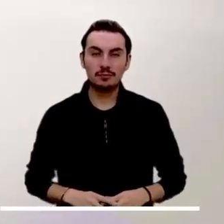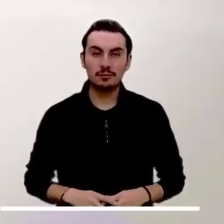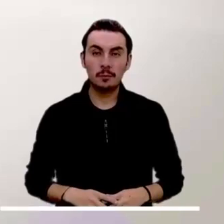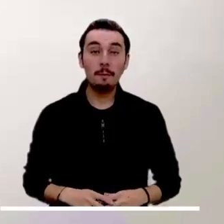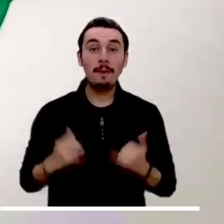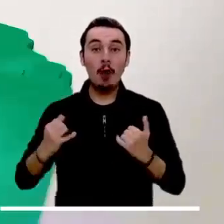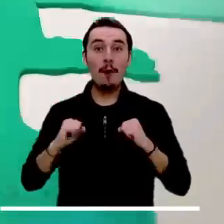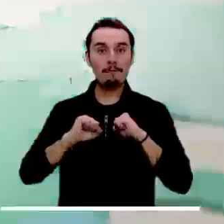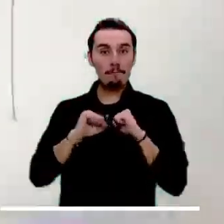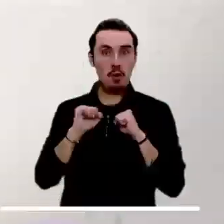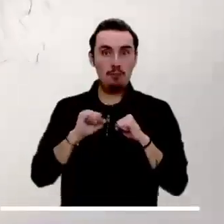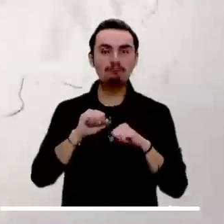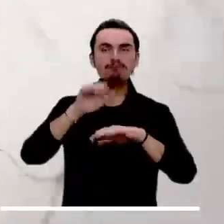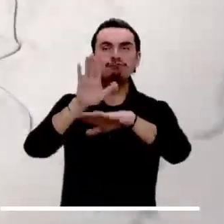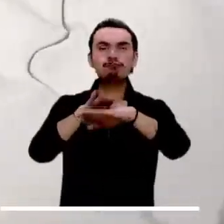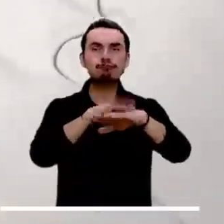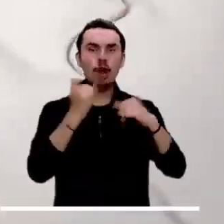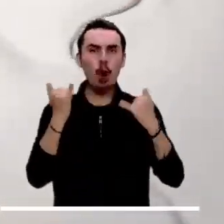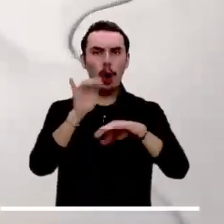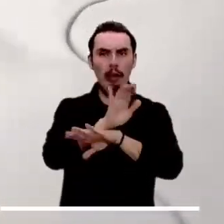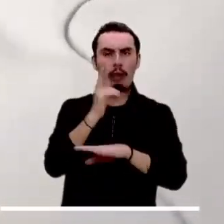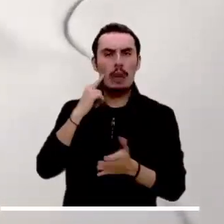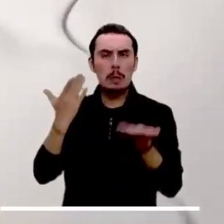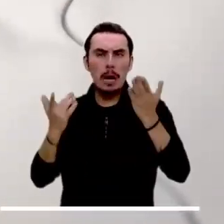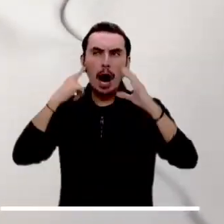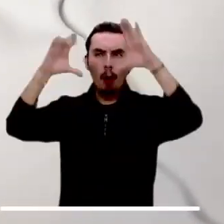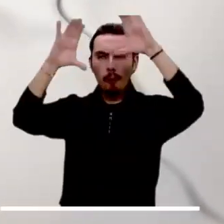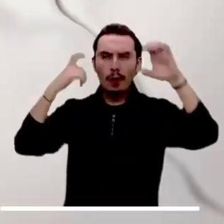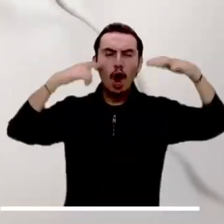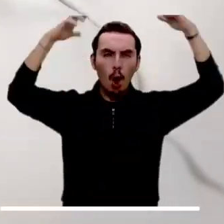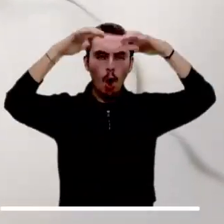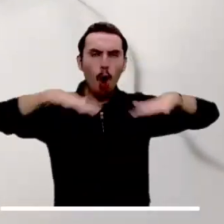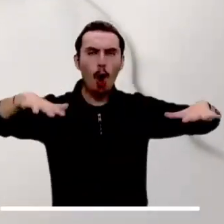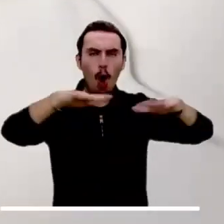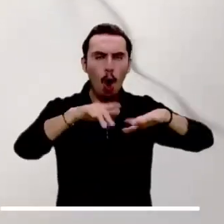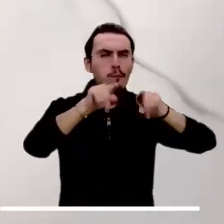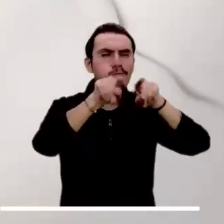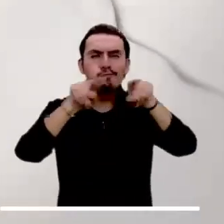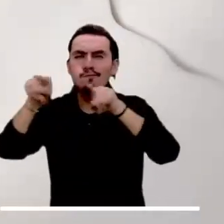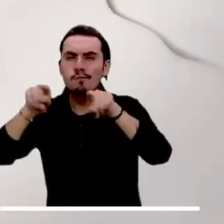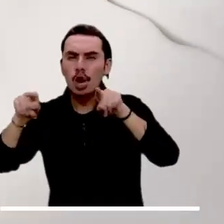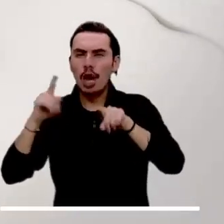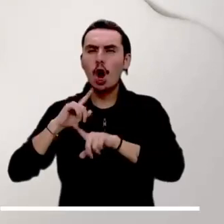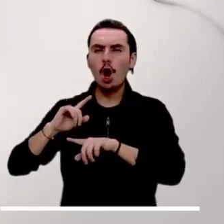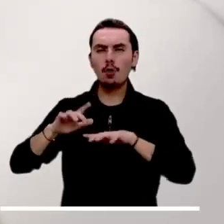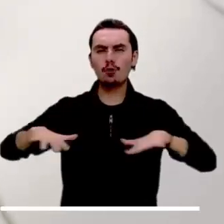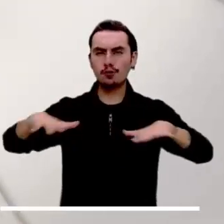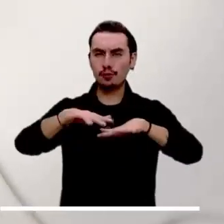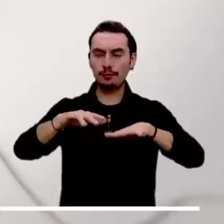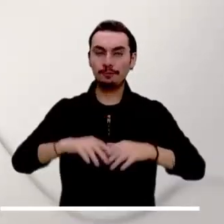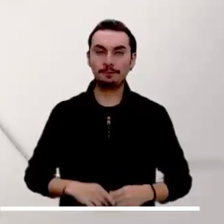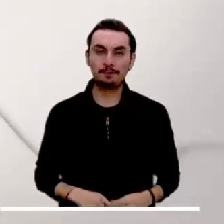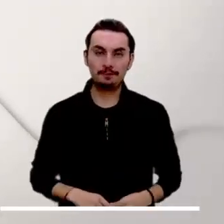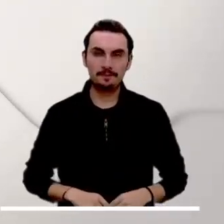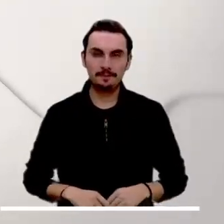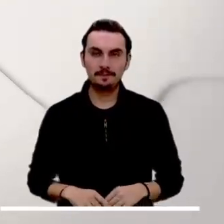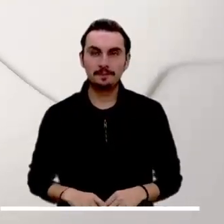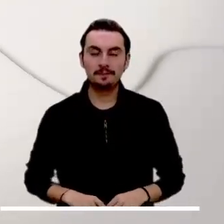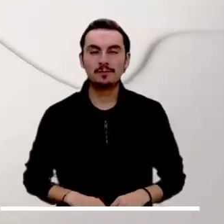En la capital del país se plantea una tarde seminublada y con precipitaciones esporádicas en diferentes sectores.